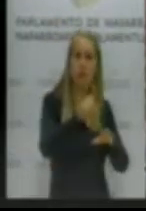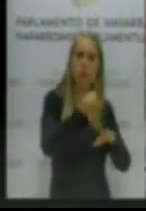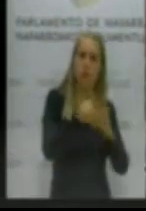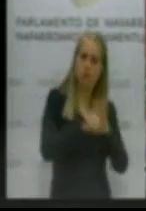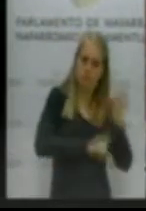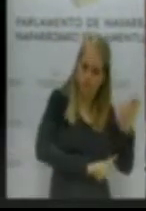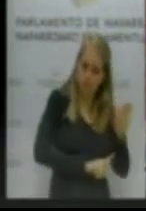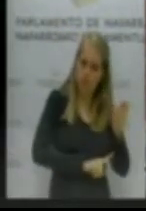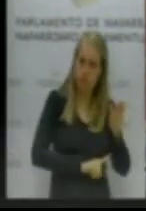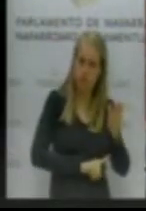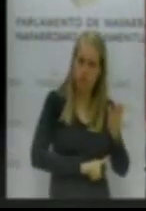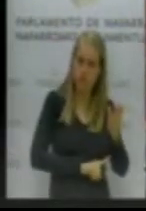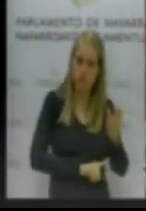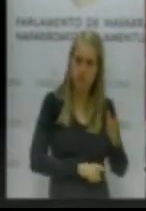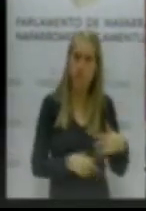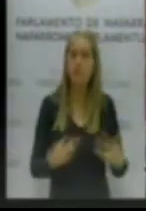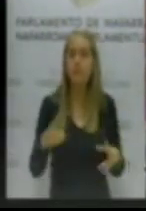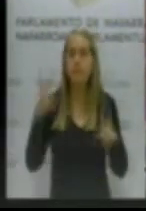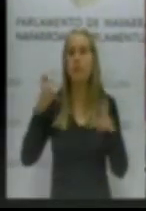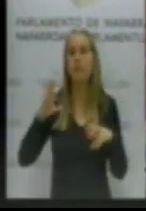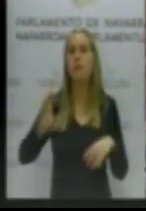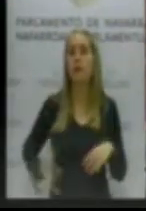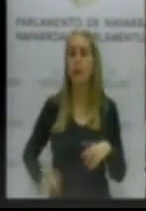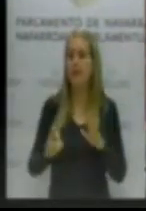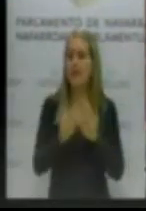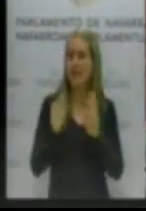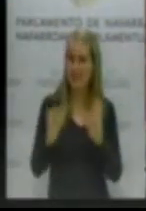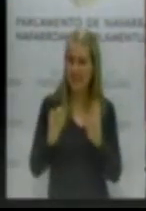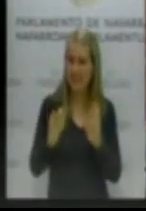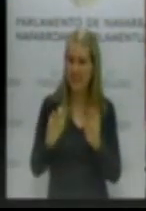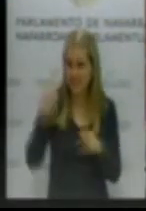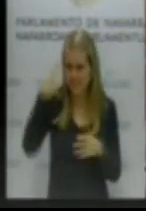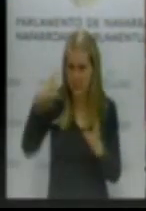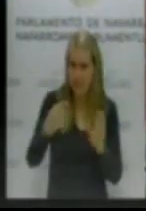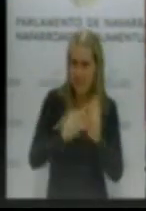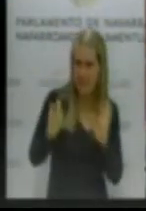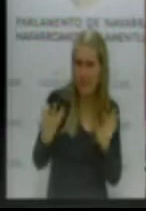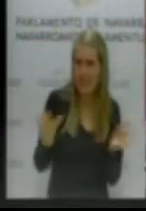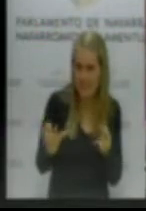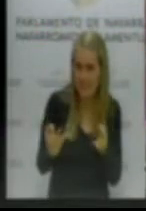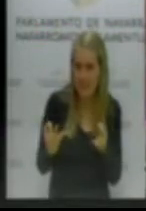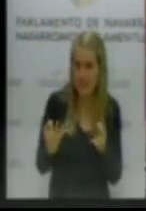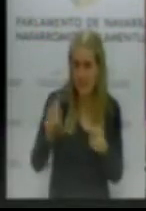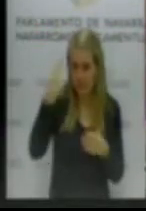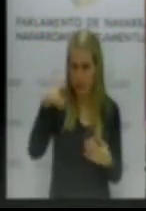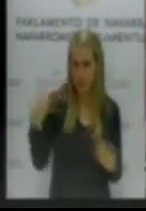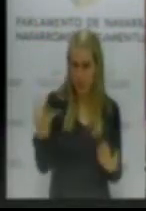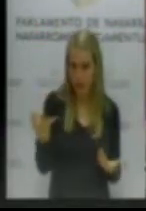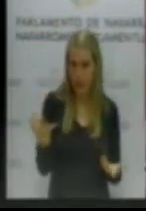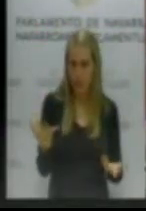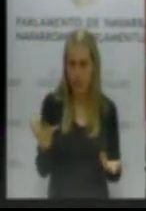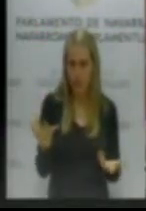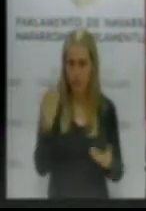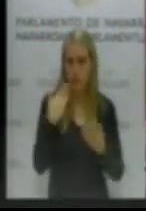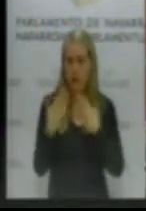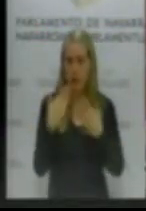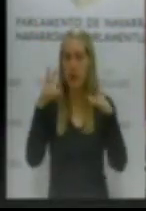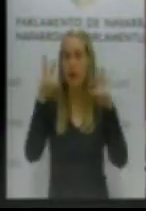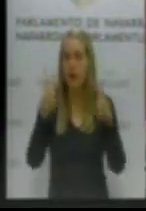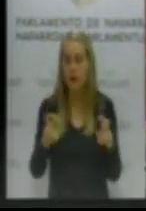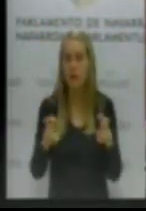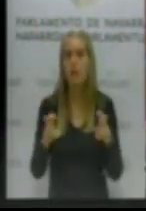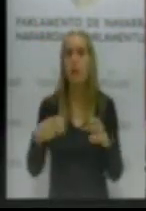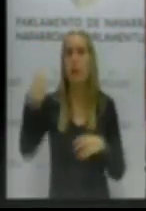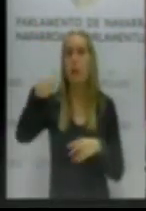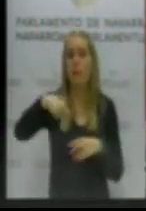Por cierto cuando se habla de la renta 60 ¿usted ya sabe lo que son rentas 60? Porque debería saberlo. Estamos hablando de prestaciones de la